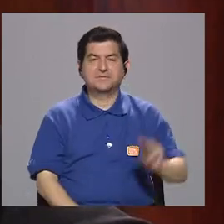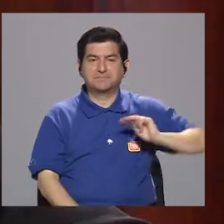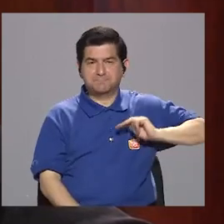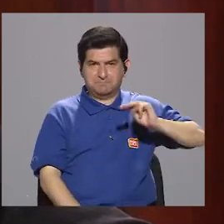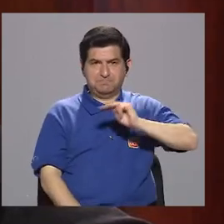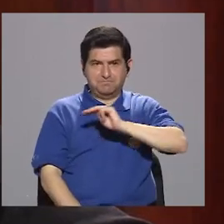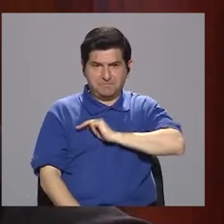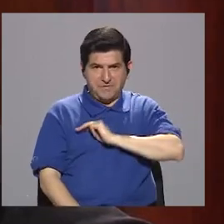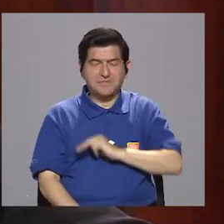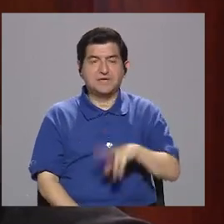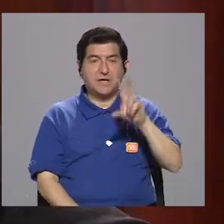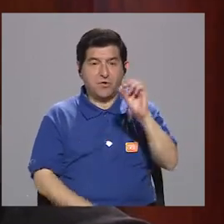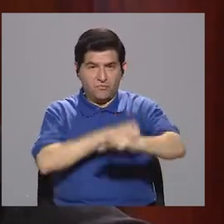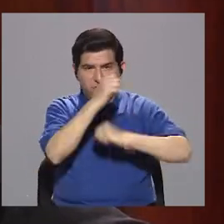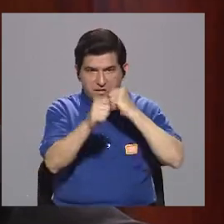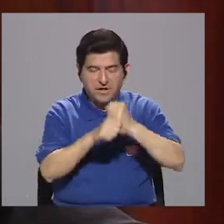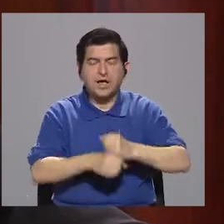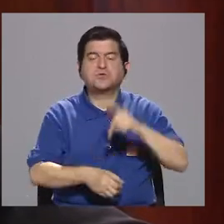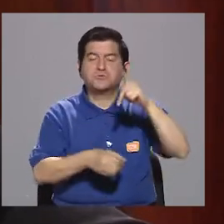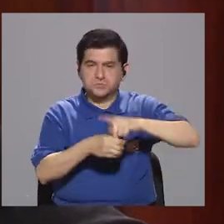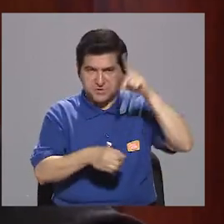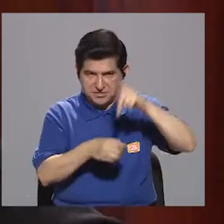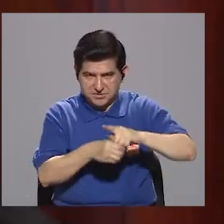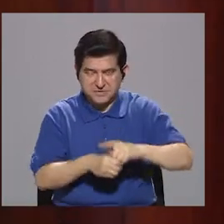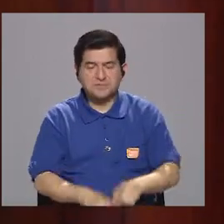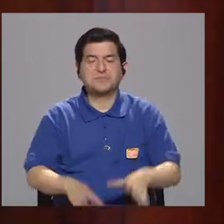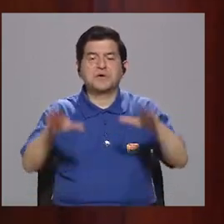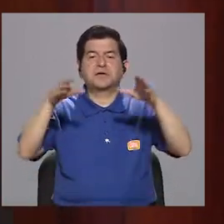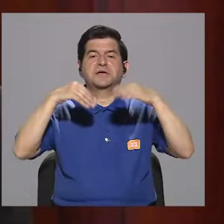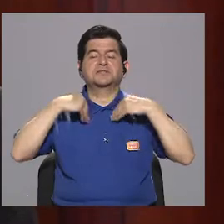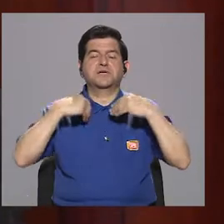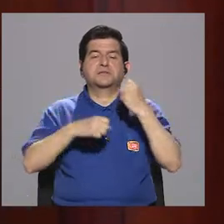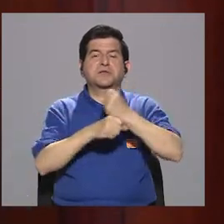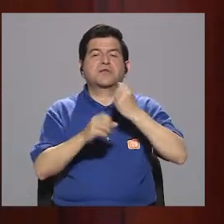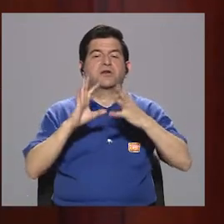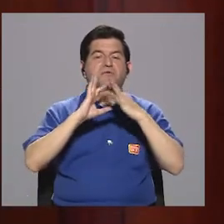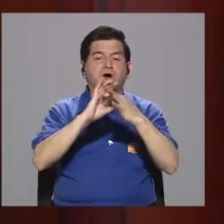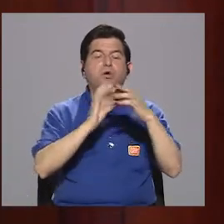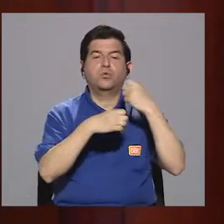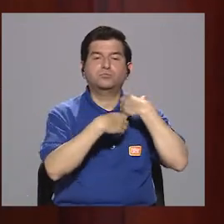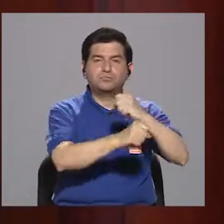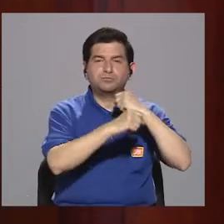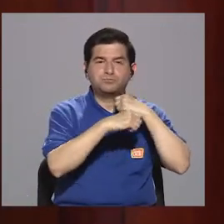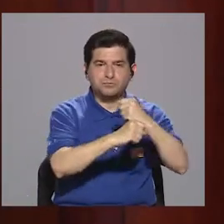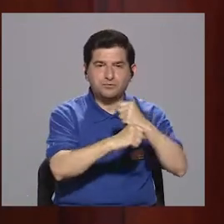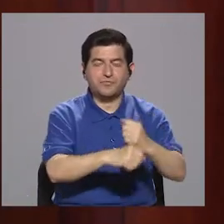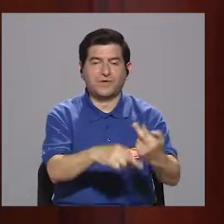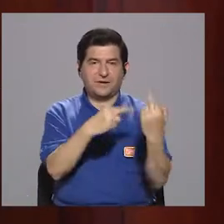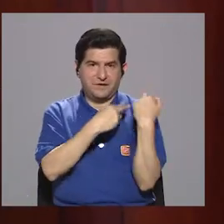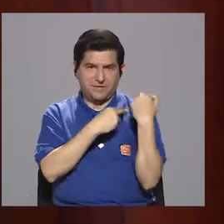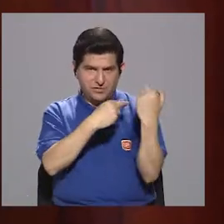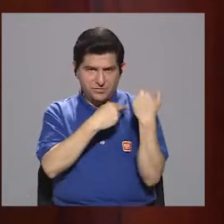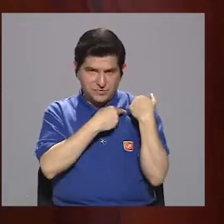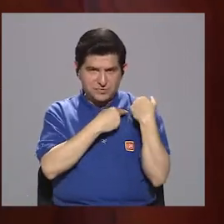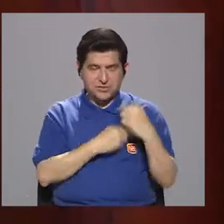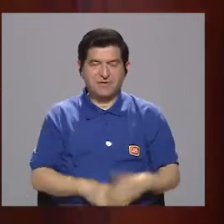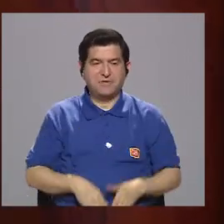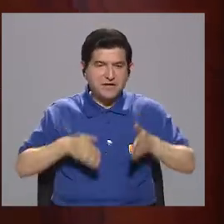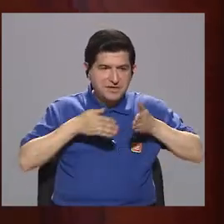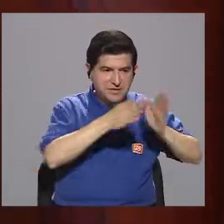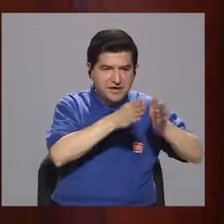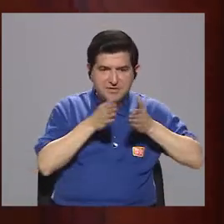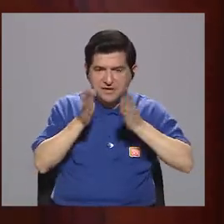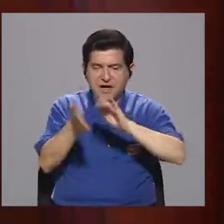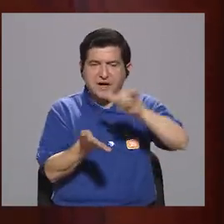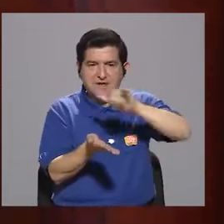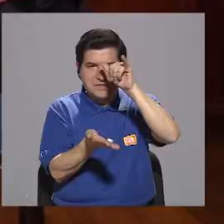Ministerio en 20 años decide participar y asumir de manera conjunta con la municipalidad la responsabilidad de mantener la red